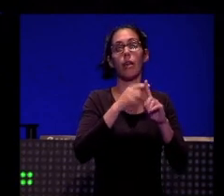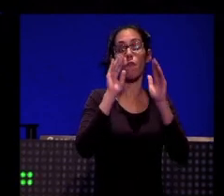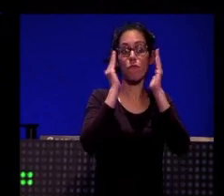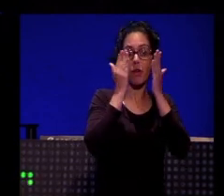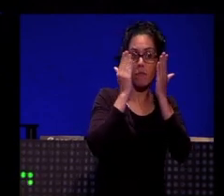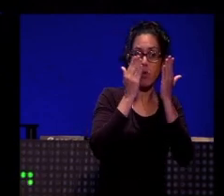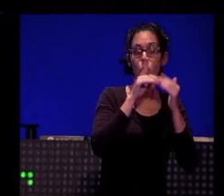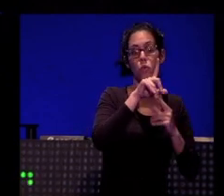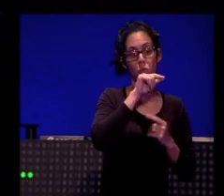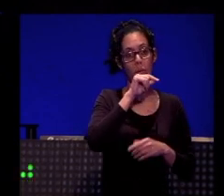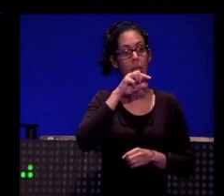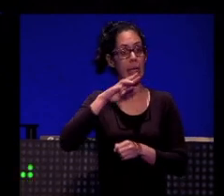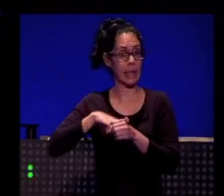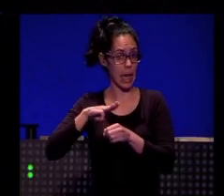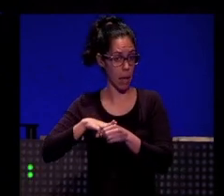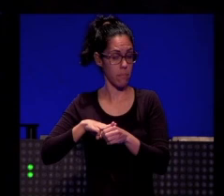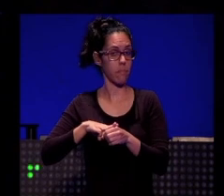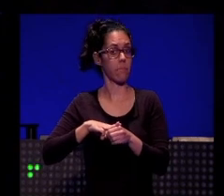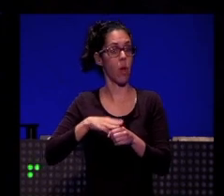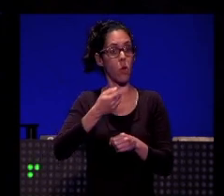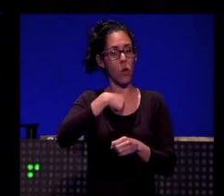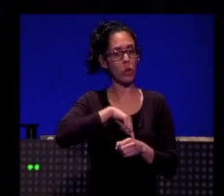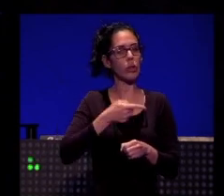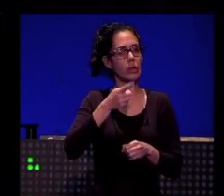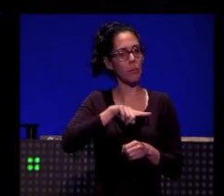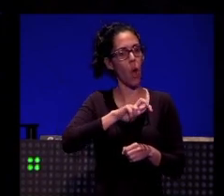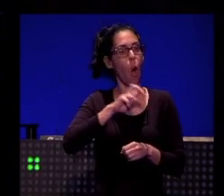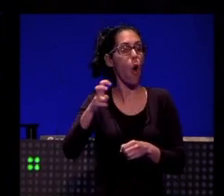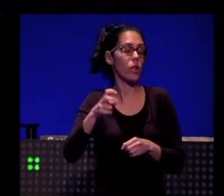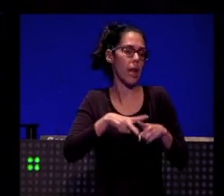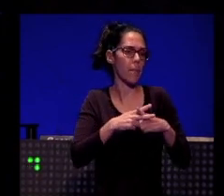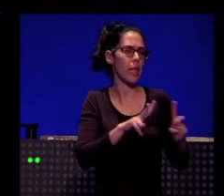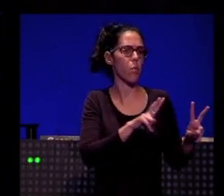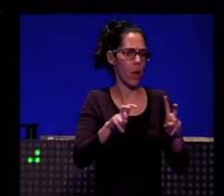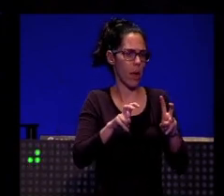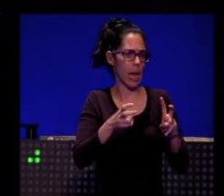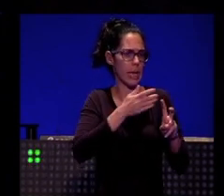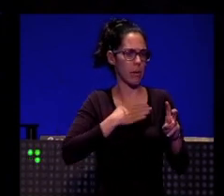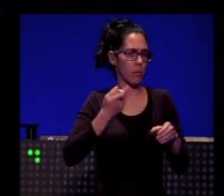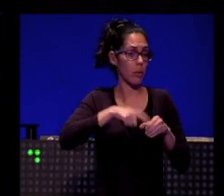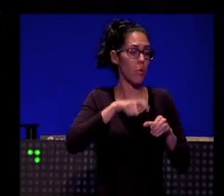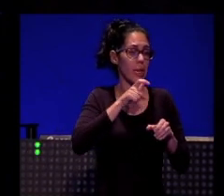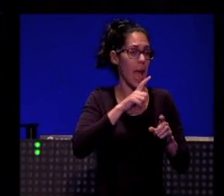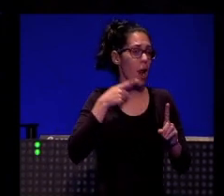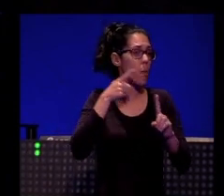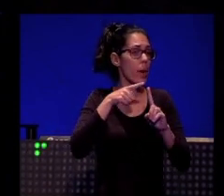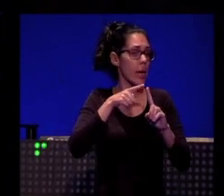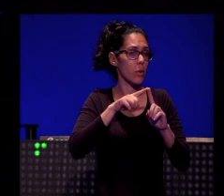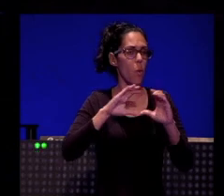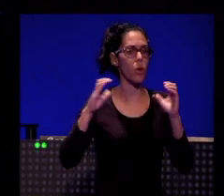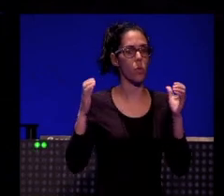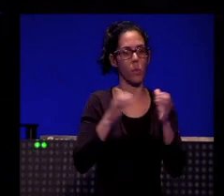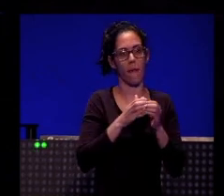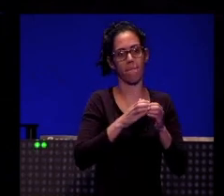Instagram, estamos también innovando y testeando nuevas herramientas porque lo que queremos es tener una gran comunidad y seguir